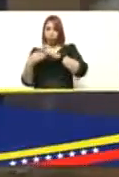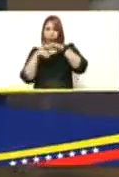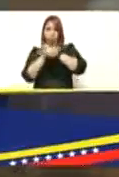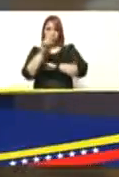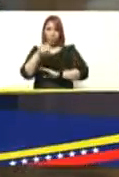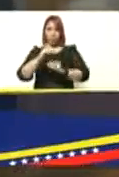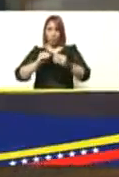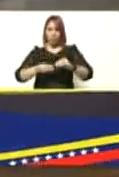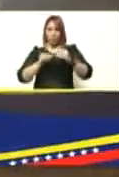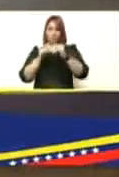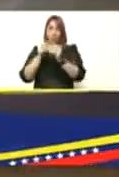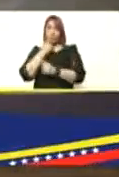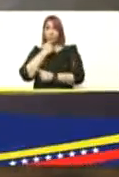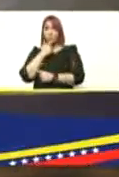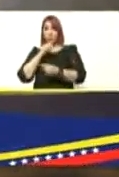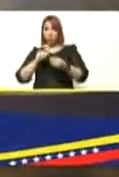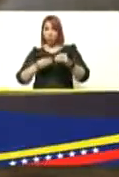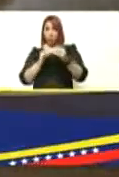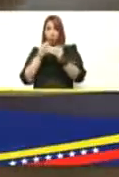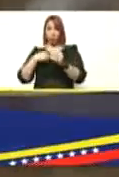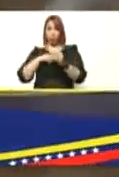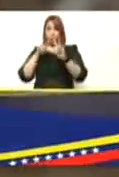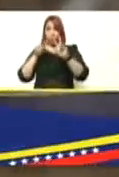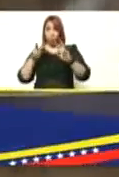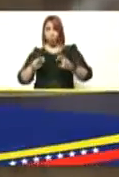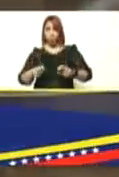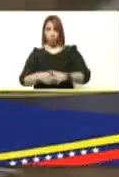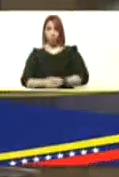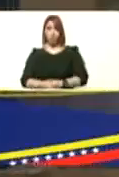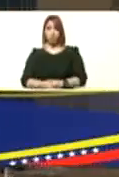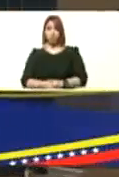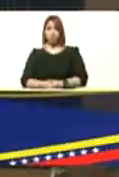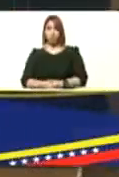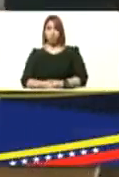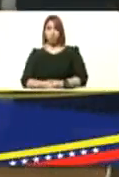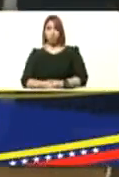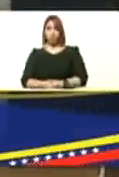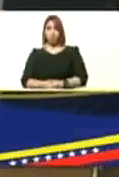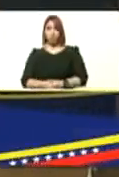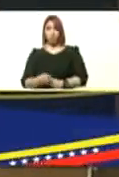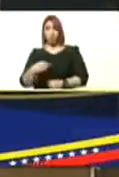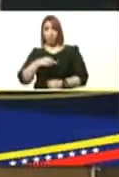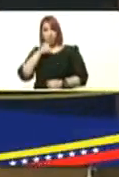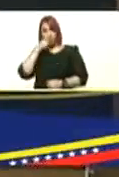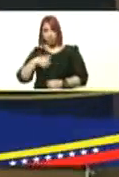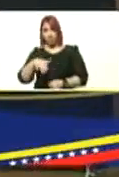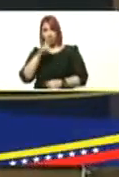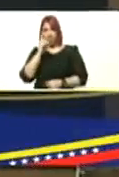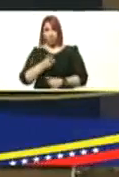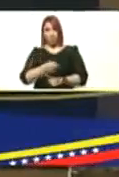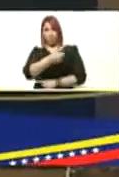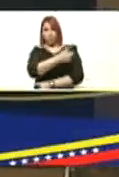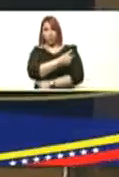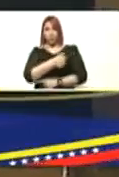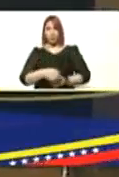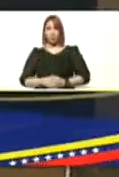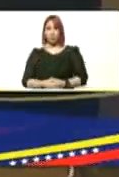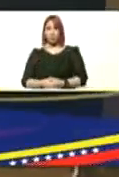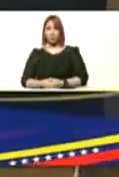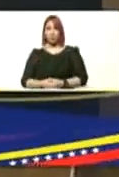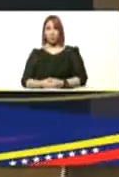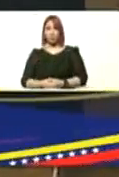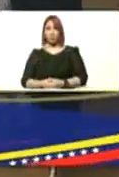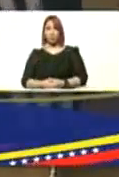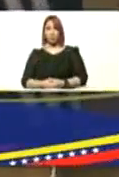está recuperadito y bonito que lo hemos estado revisando ahí ahora puede ir nuestro pueblo y ponerse las vacunas hemos colocado presidente